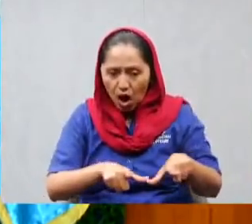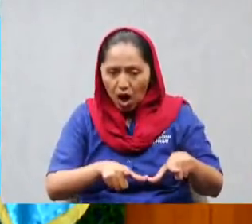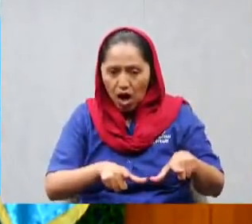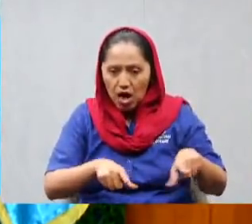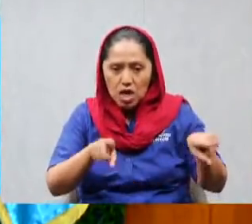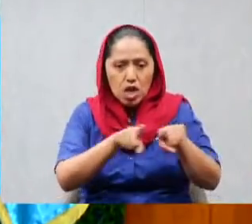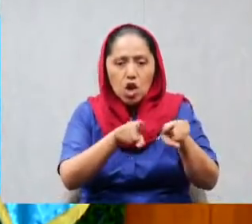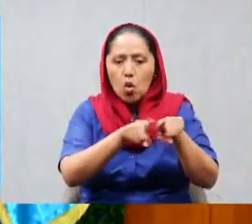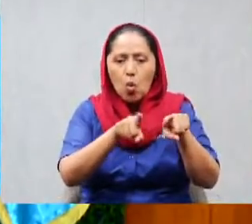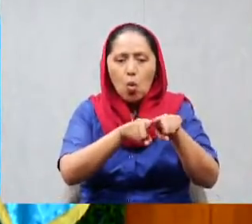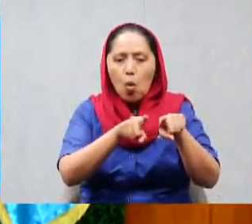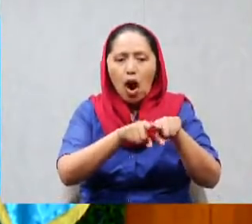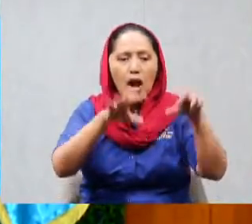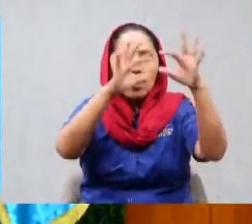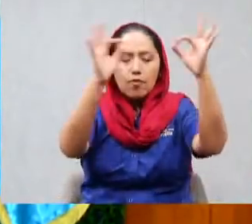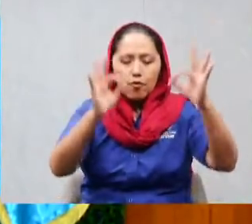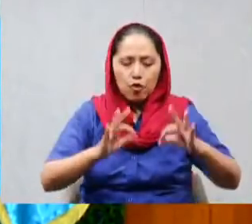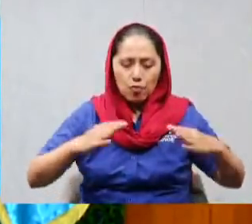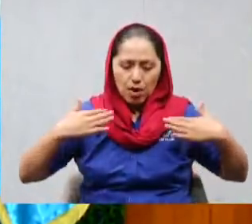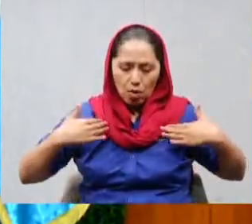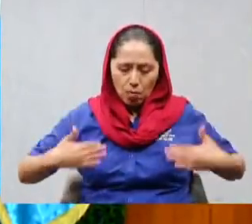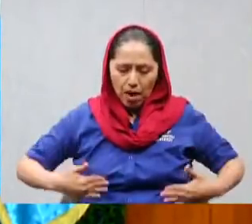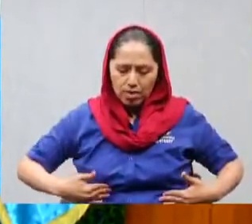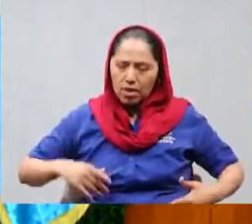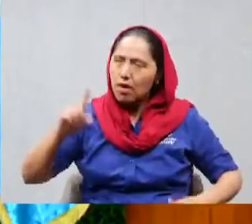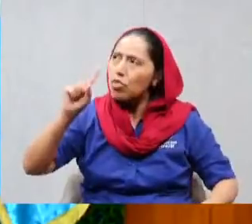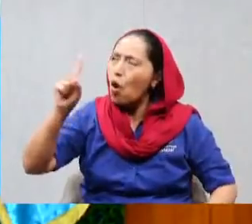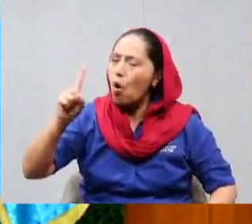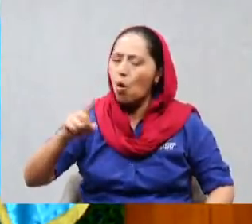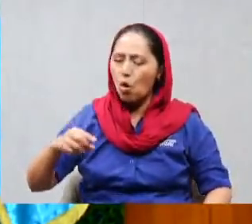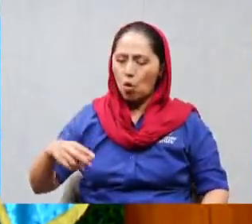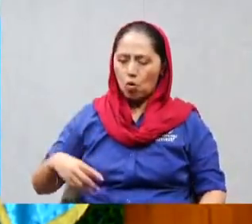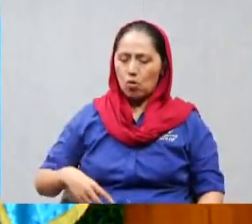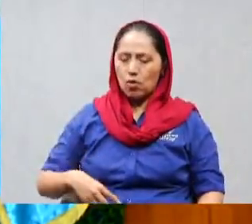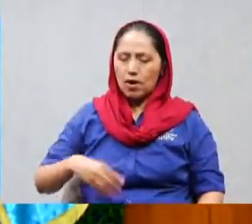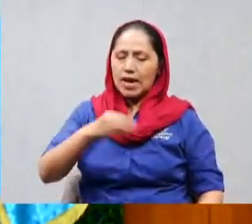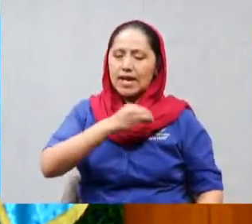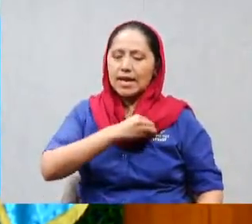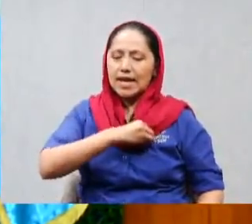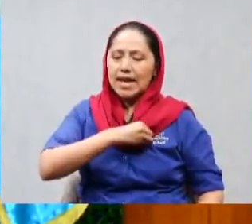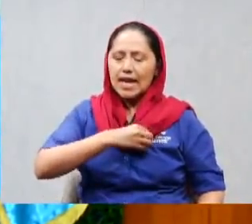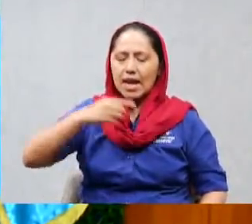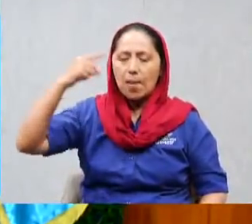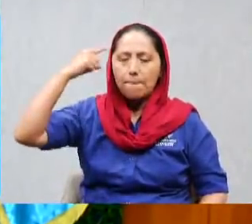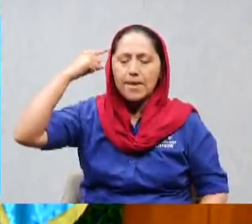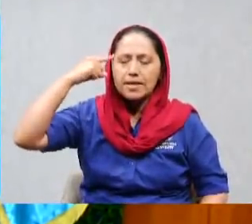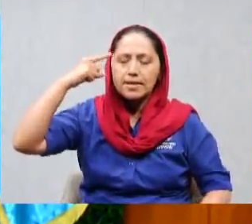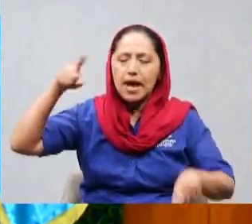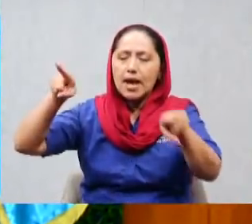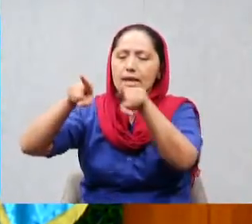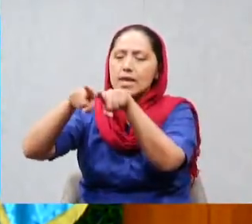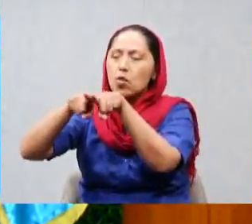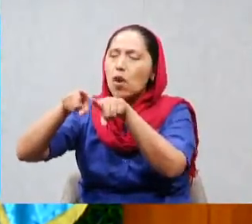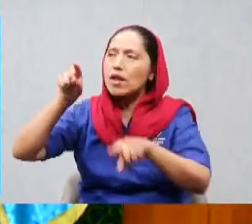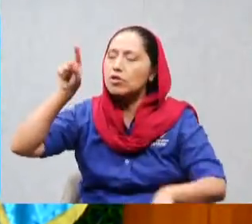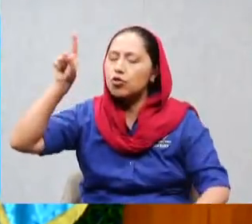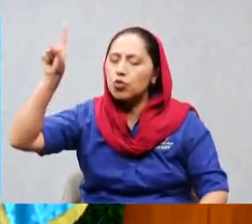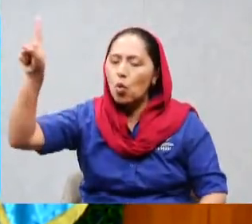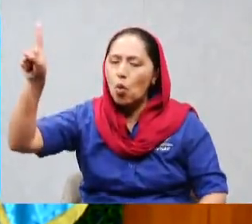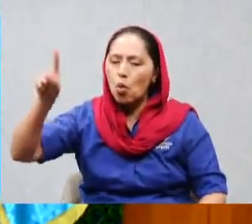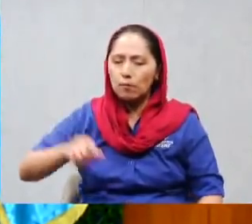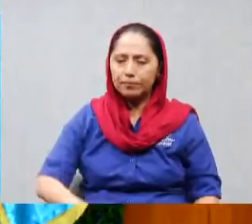pensando a la forma Tuya en el nombre de Jesús se han derribado los jefes se han derribado esos